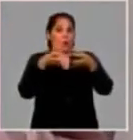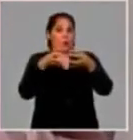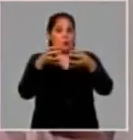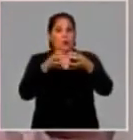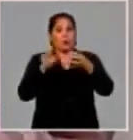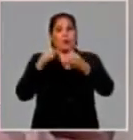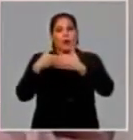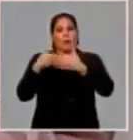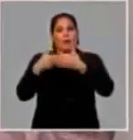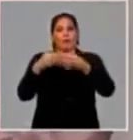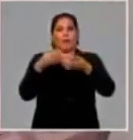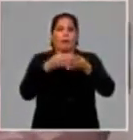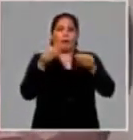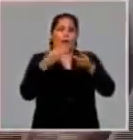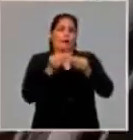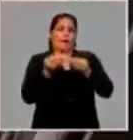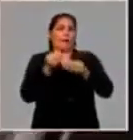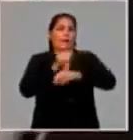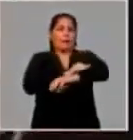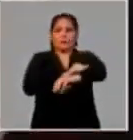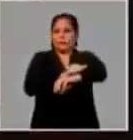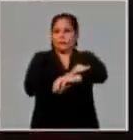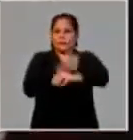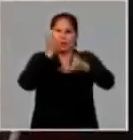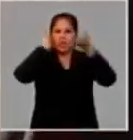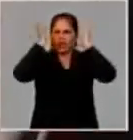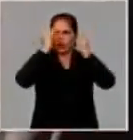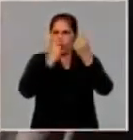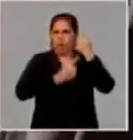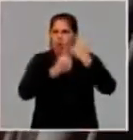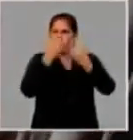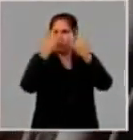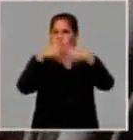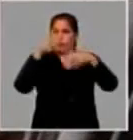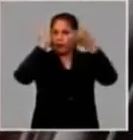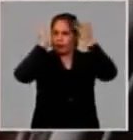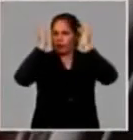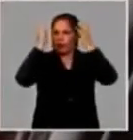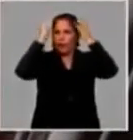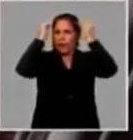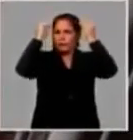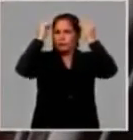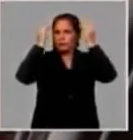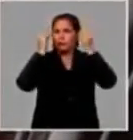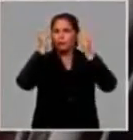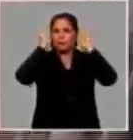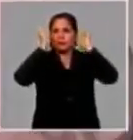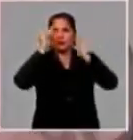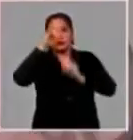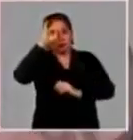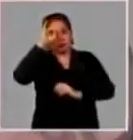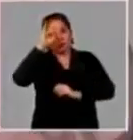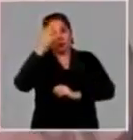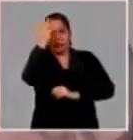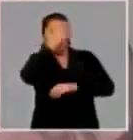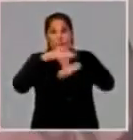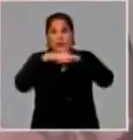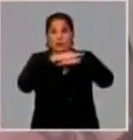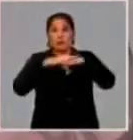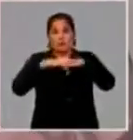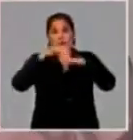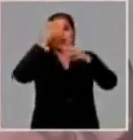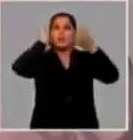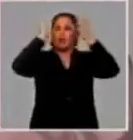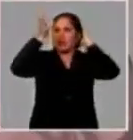en lo que es en materia de acero. ¿Se hacen algo de champú, algo de acondicionador? Ya todo lo que es champú, disculpe, champú,